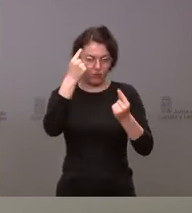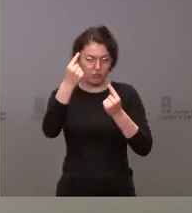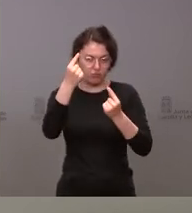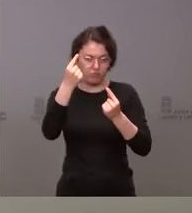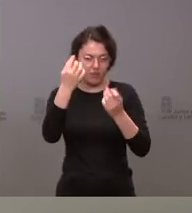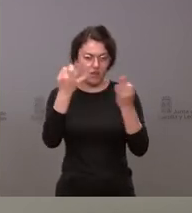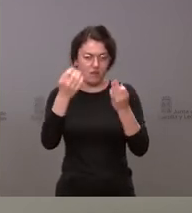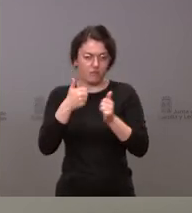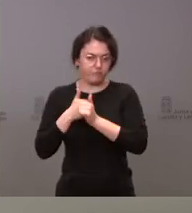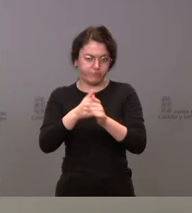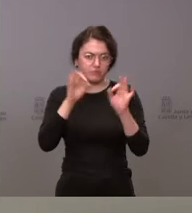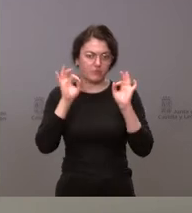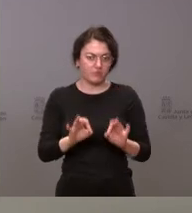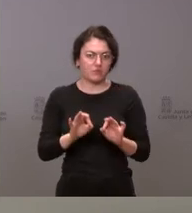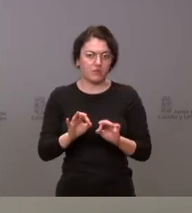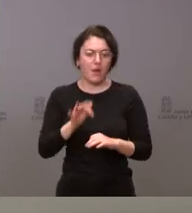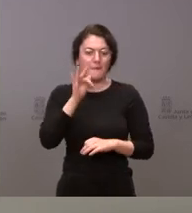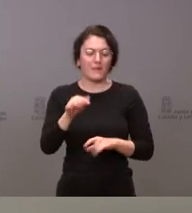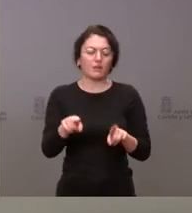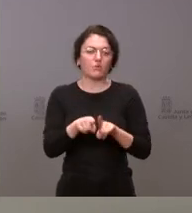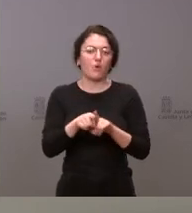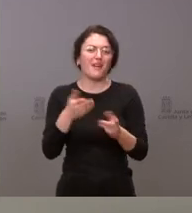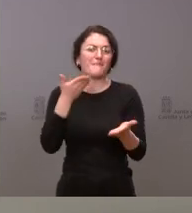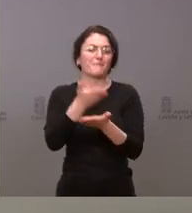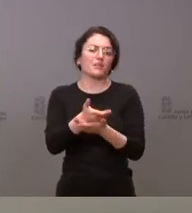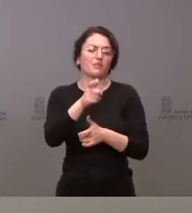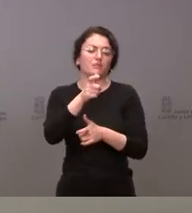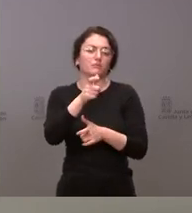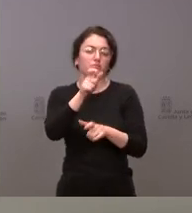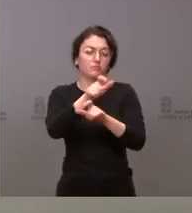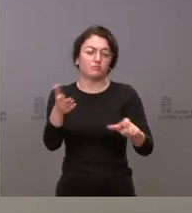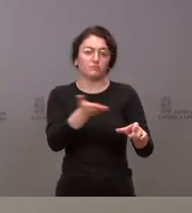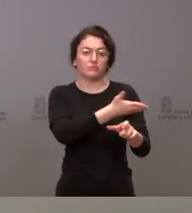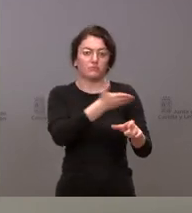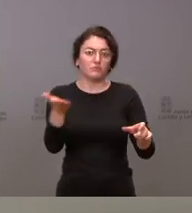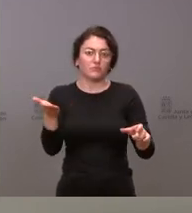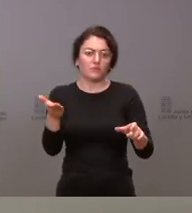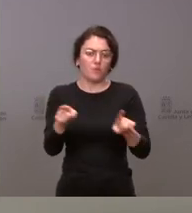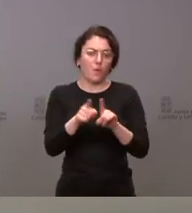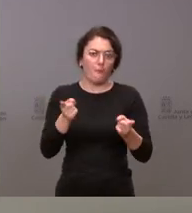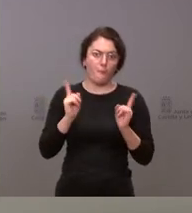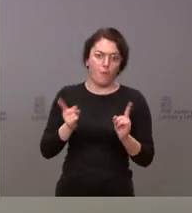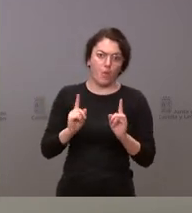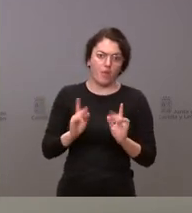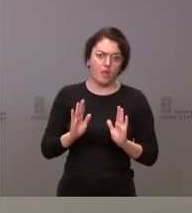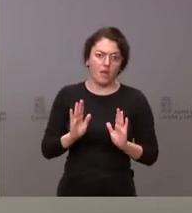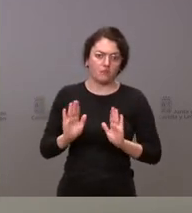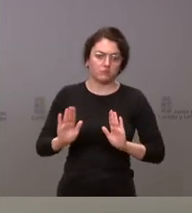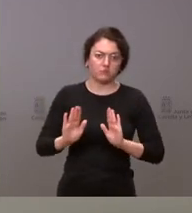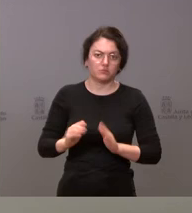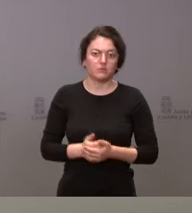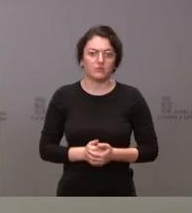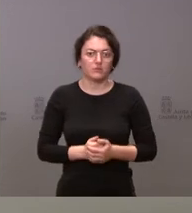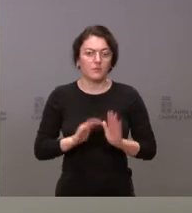hay que seguir haciendo un llamamiento al conjunto de la población a la prudencia, que es lo que hacemos desde aquí. Por lo demás, la